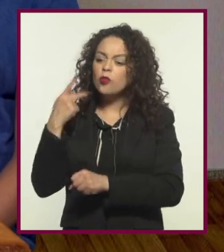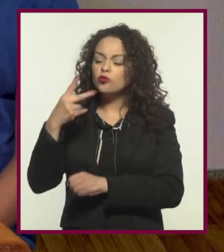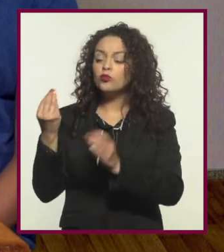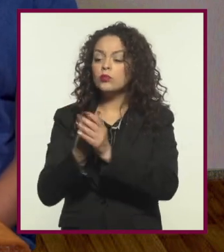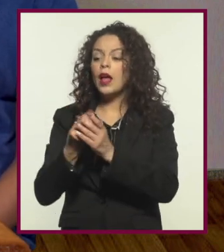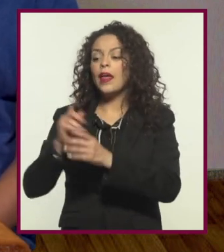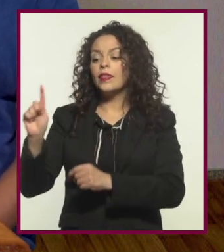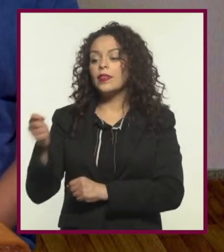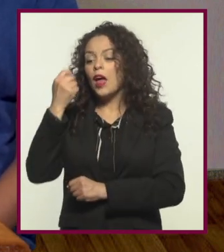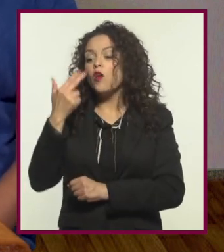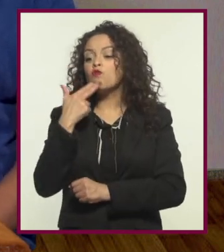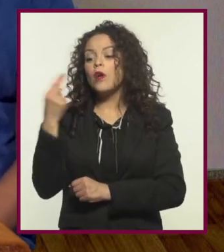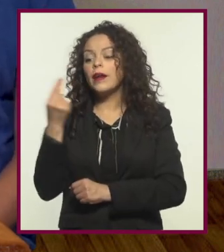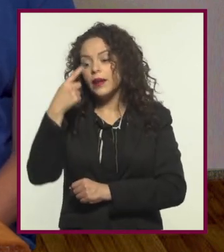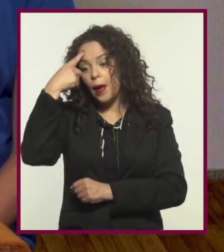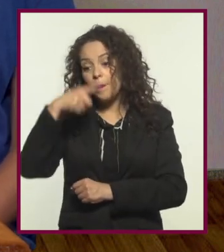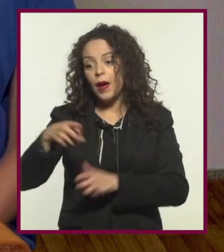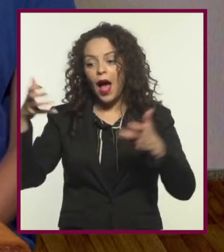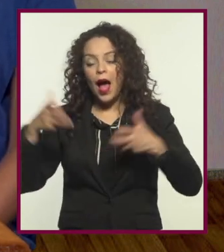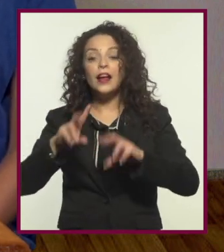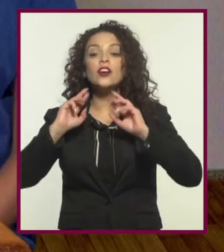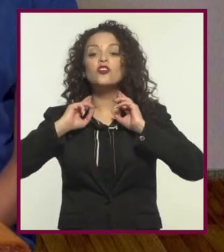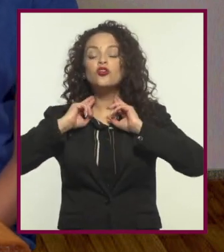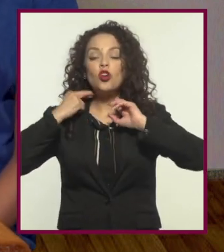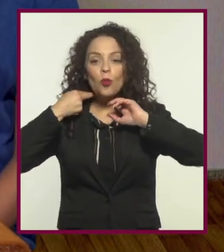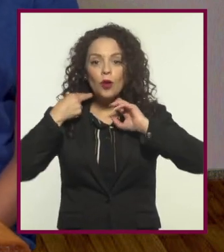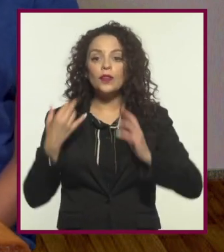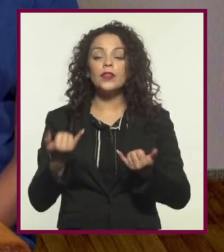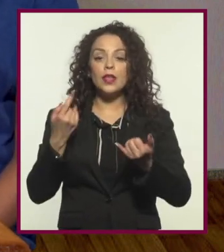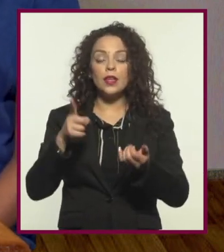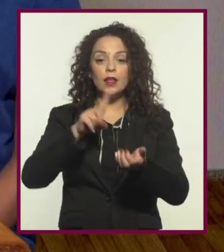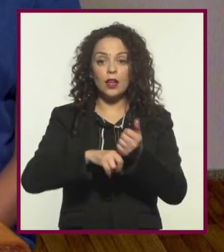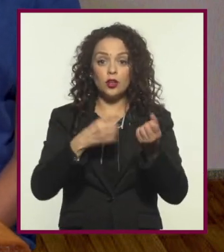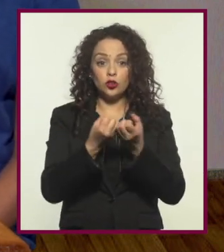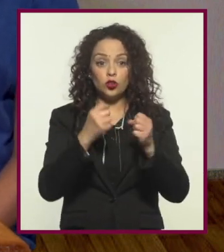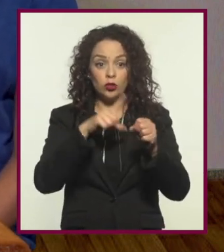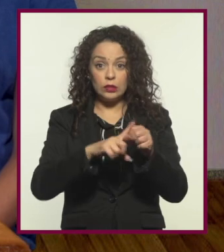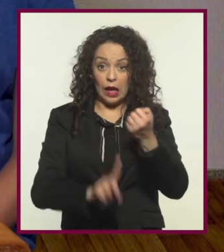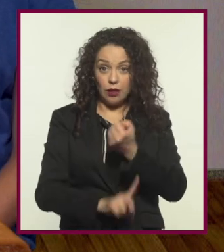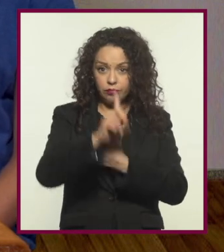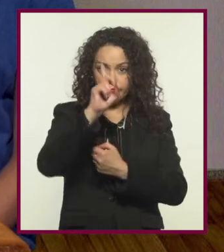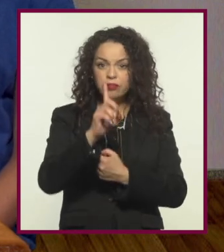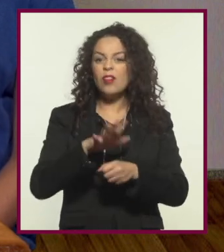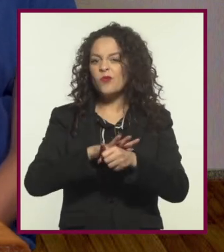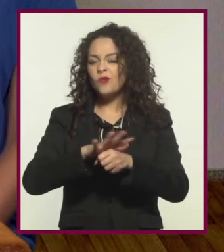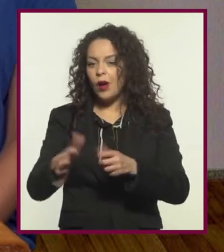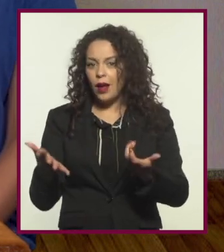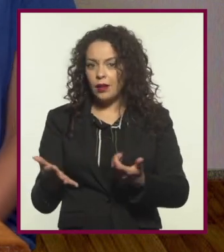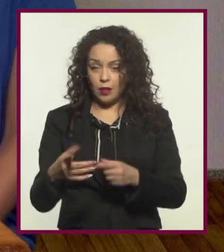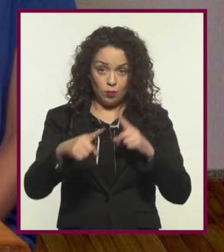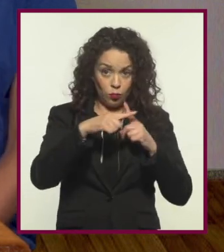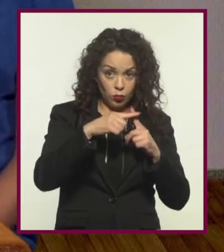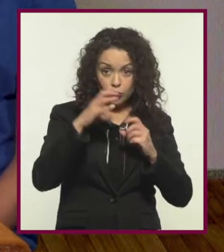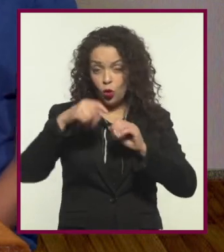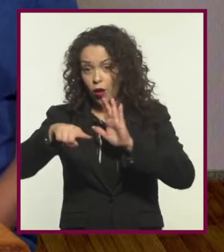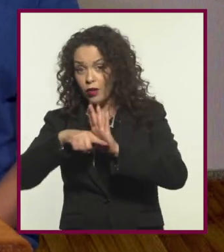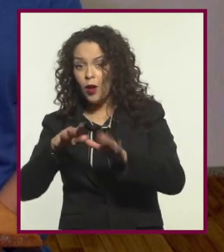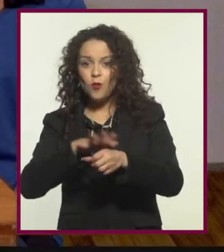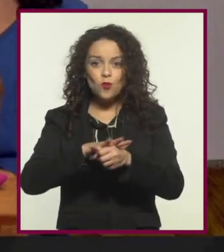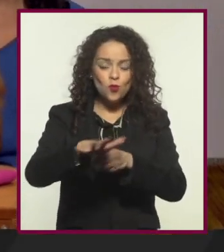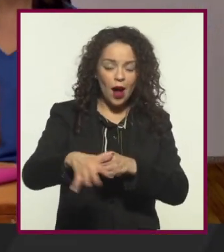tecnología se necesitaría para desarrollar su robot y qué consecuencias sociales traería a su invención, para bien o para mal.